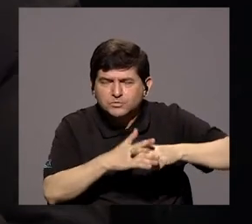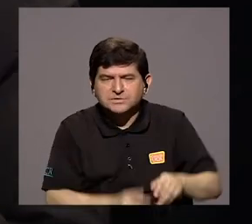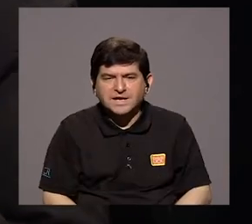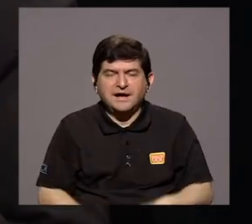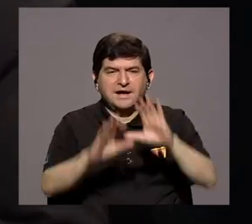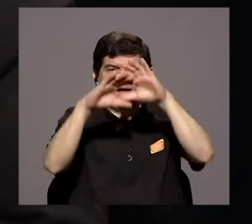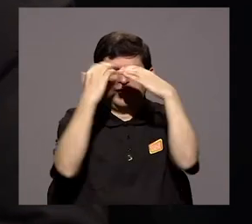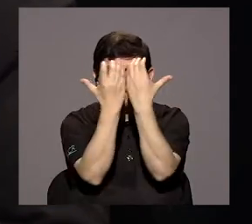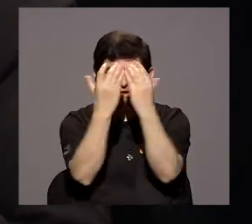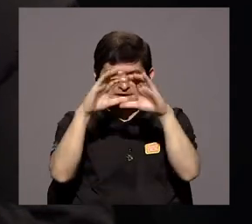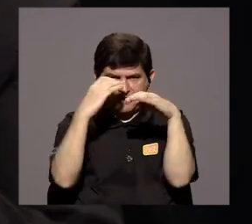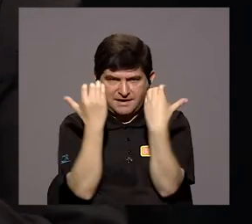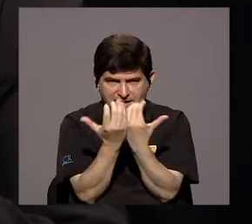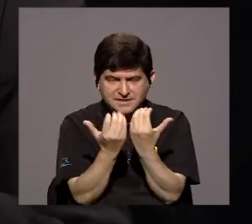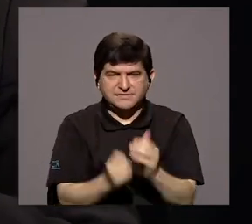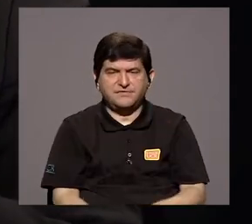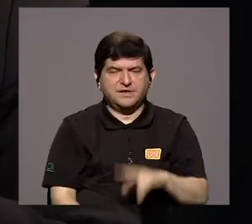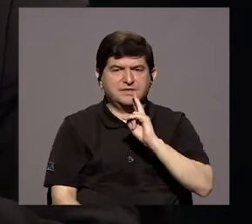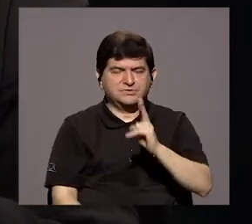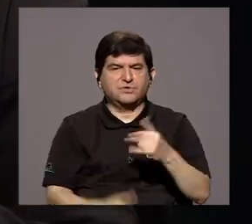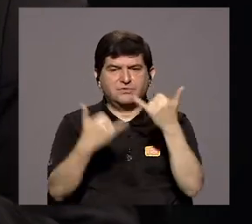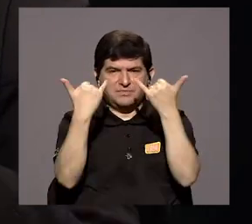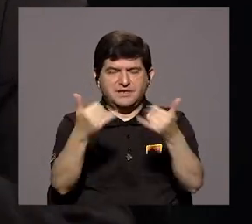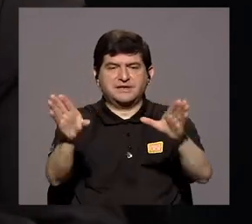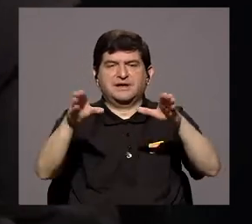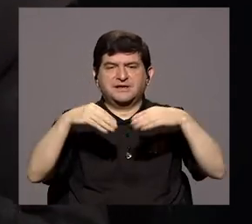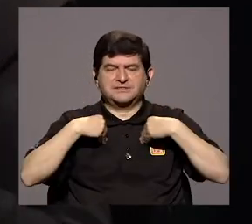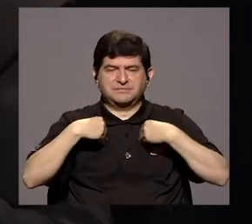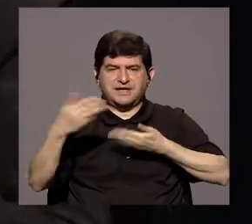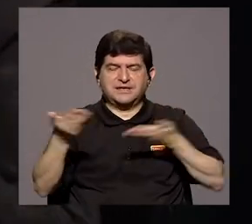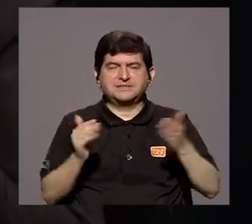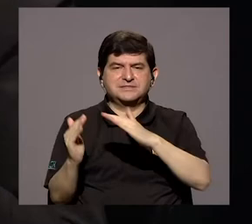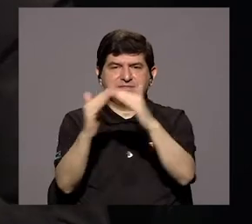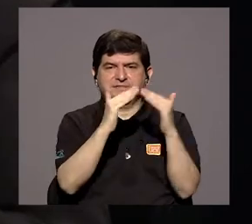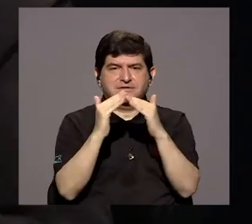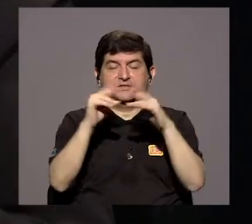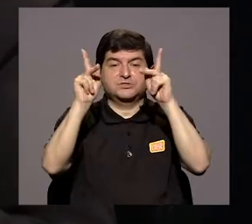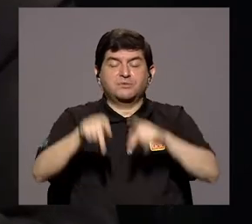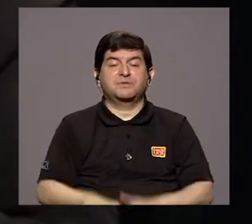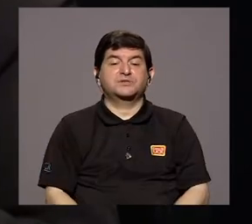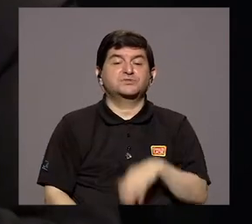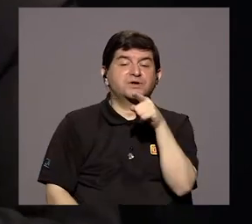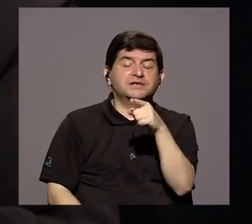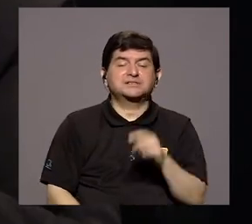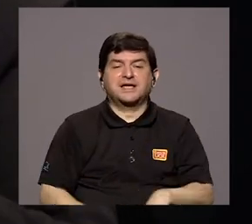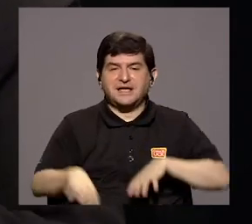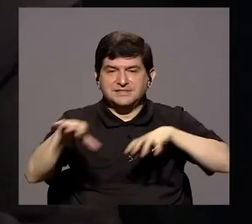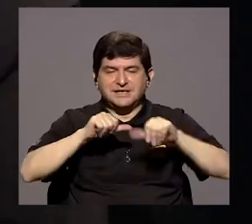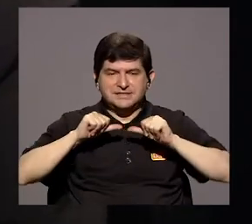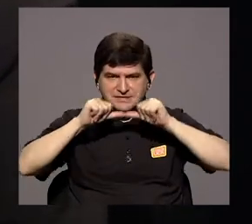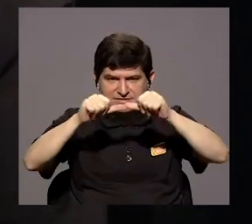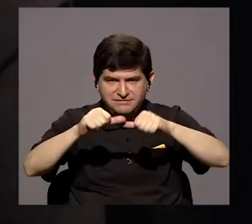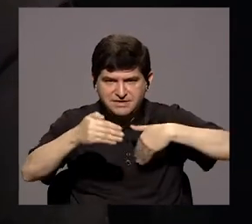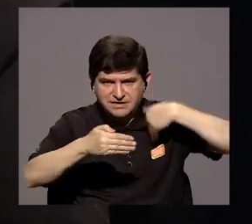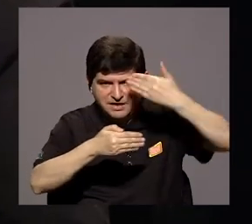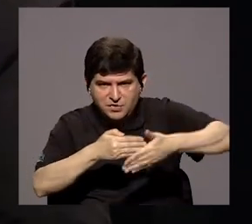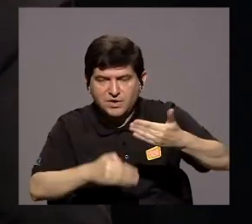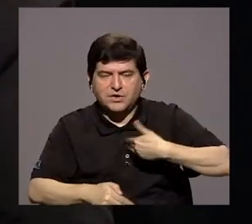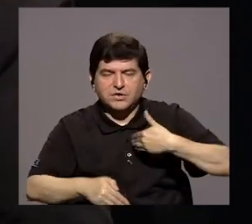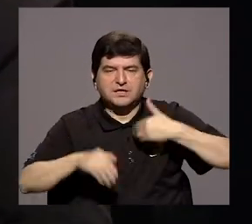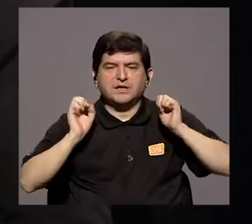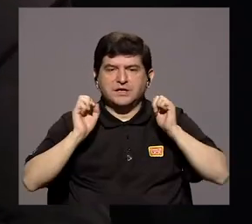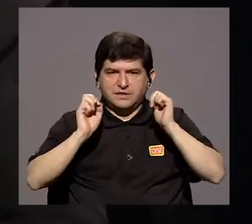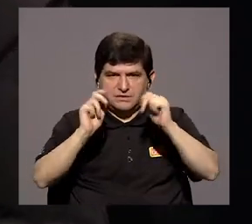esa clasificación de ese puesto sea ya realmente reconocida del servicio civil y que las personas que vengan a heredar esas actividades vengan ya con esa